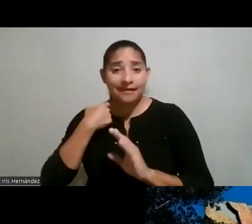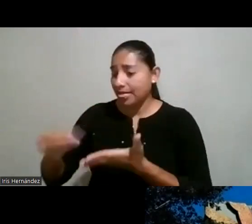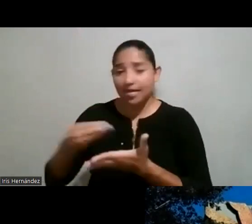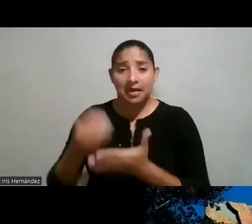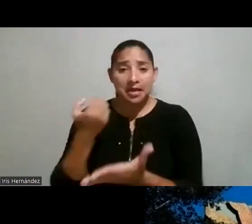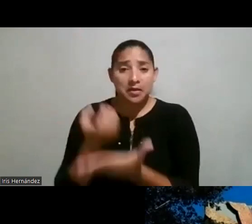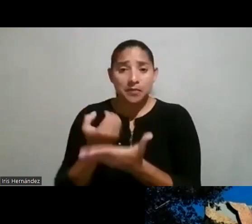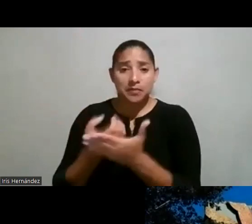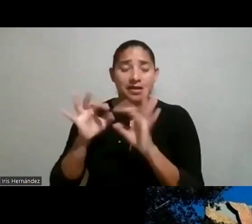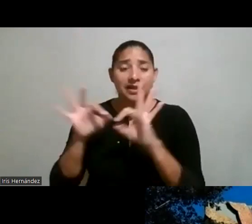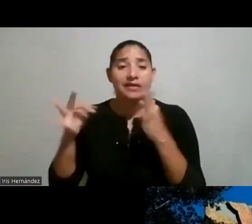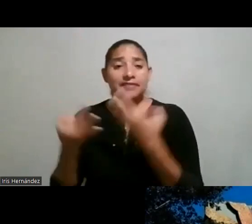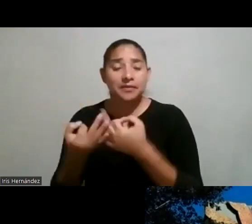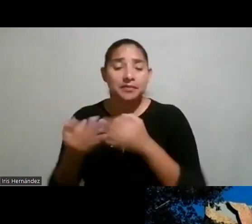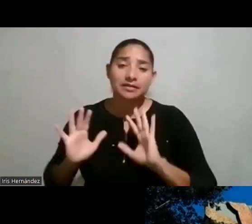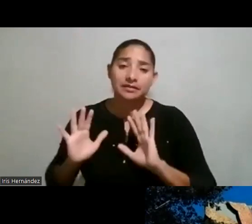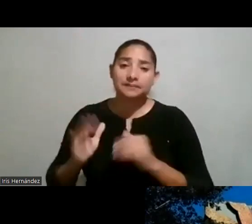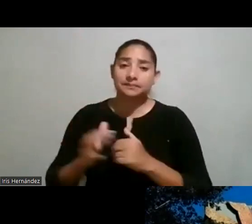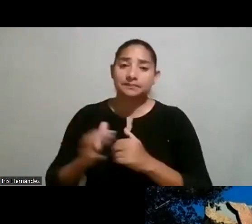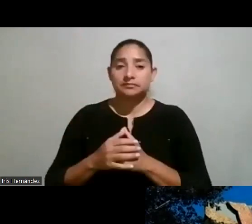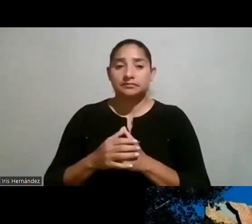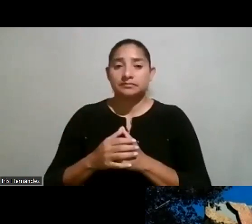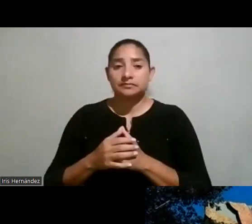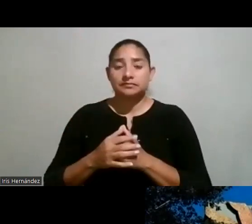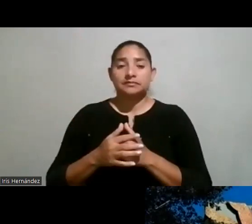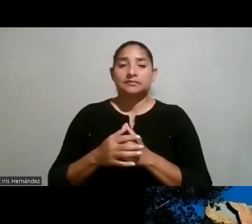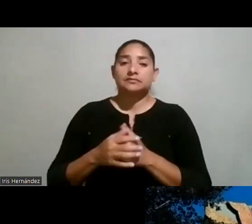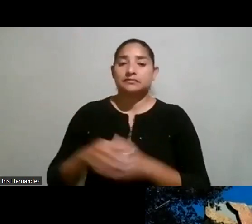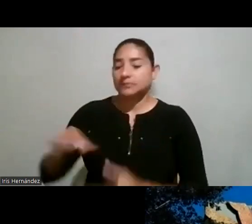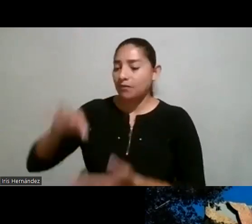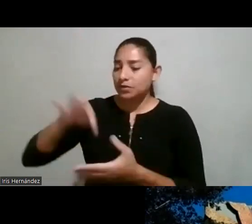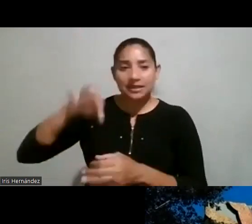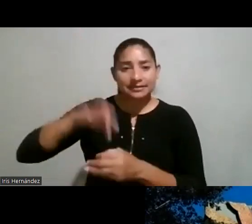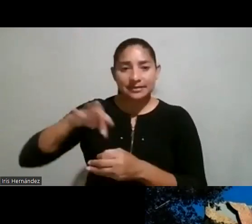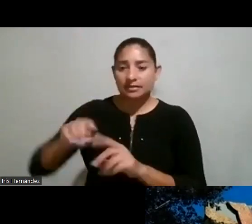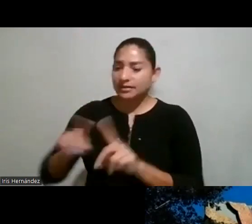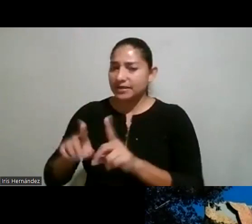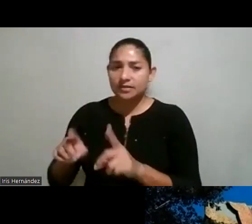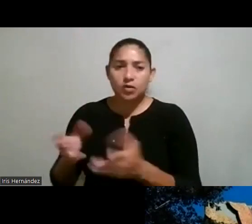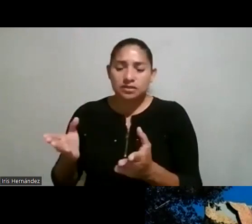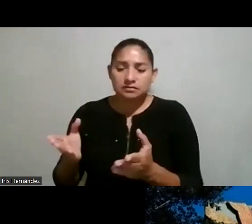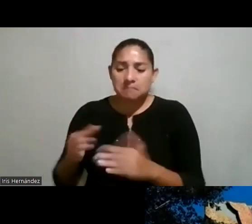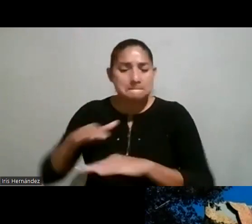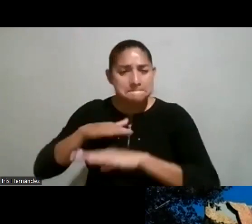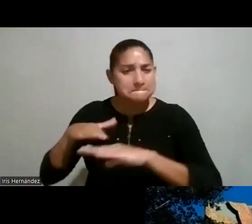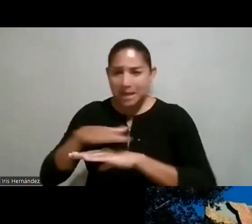economía familiar ahí mismo los llevaban a la escuela una bolsita de té o un fósforo cosas así